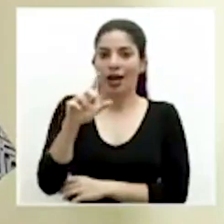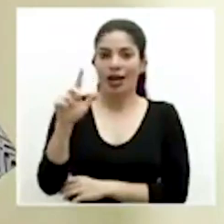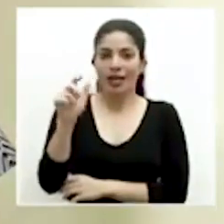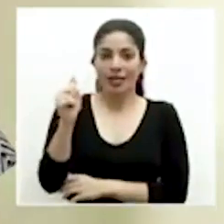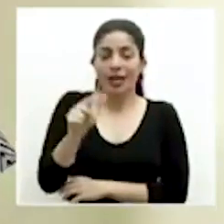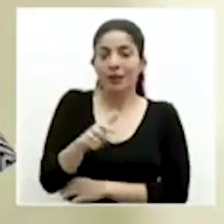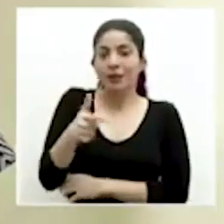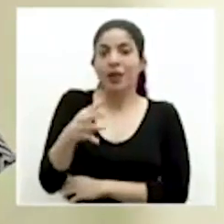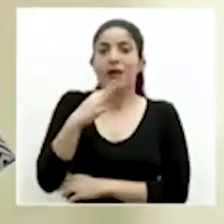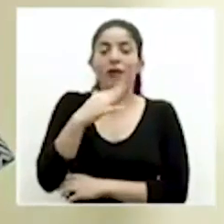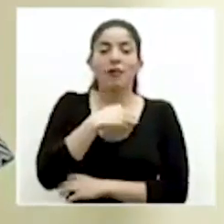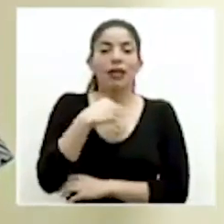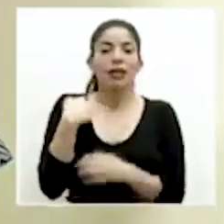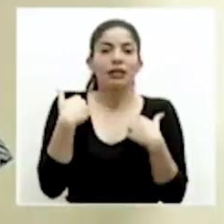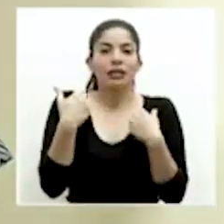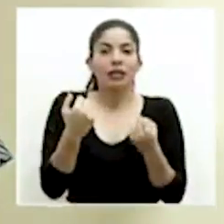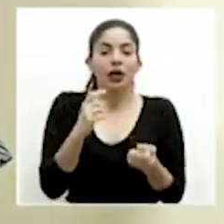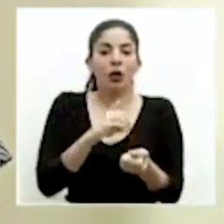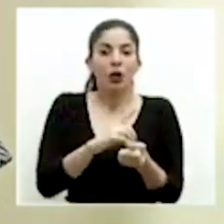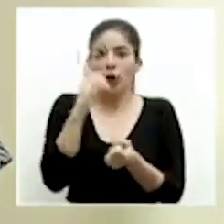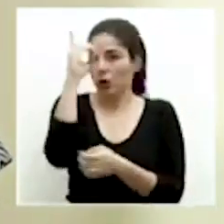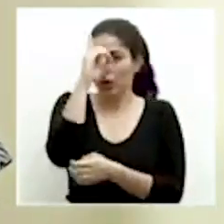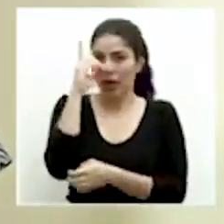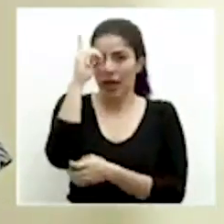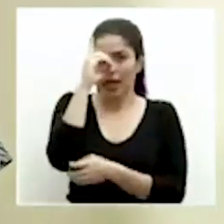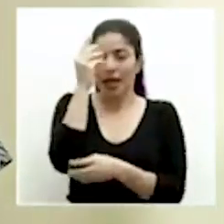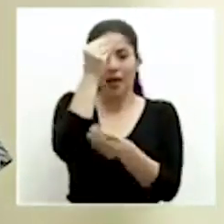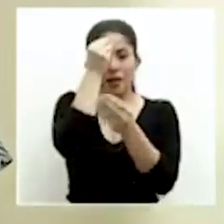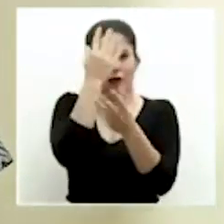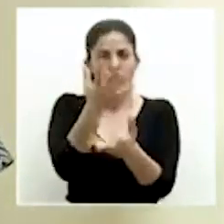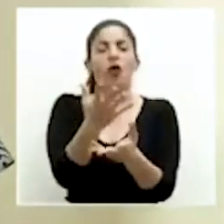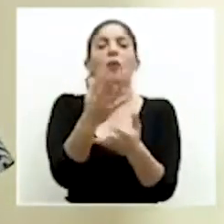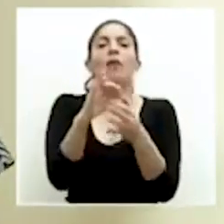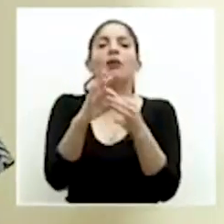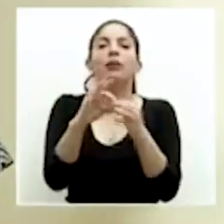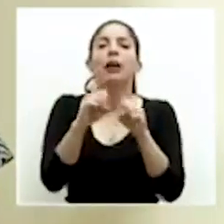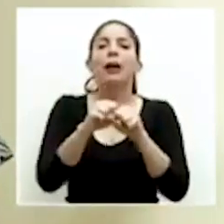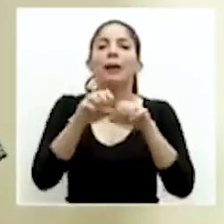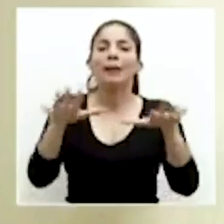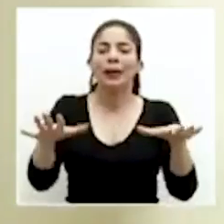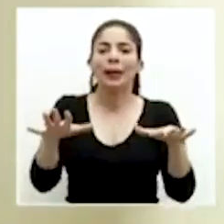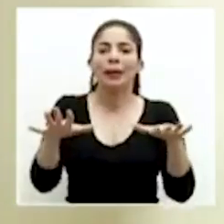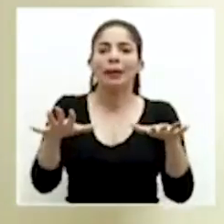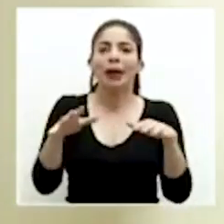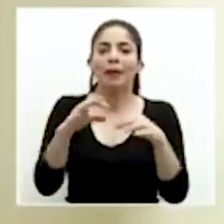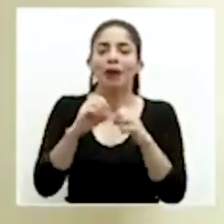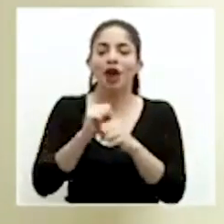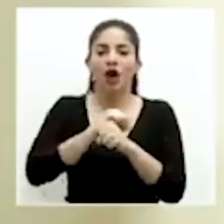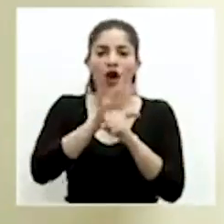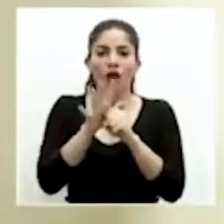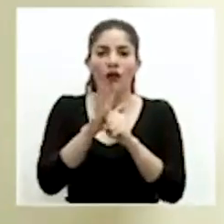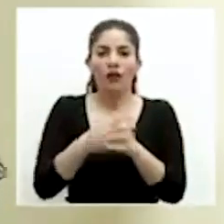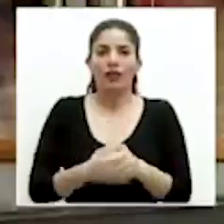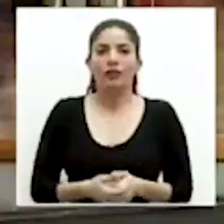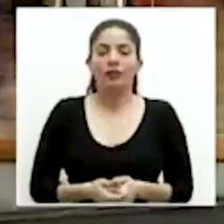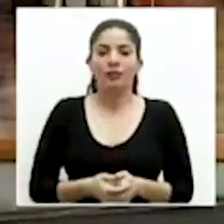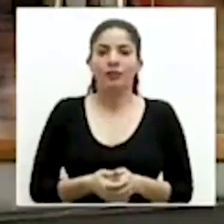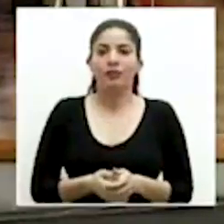palabra al ministro de Salud, el doctor Daniel Salas, quien brindará el reporte epidemiológico del COVID-19.